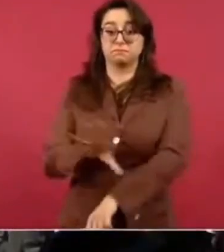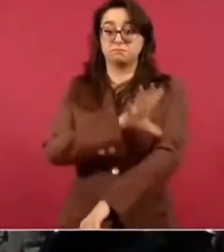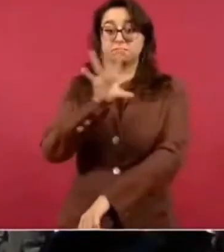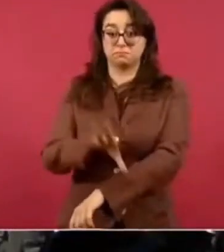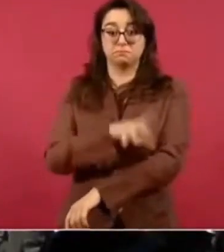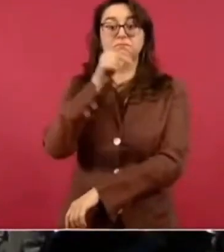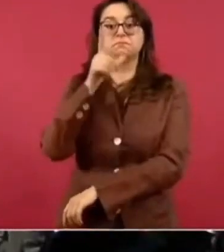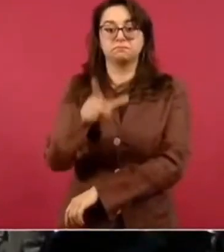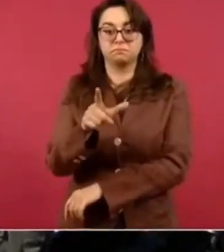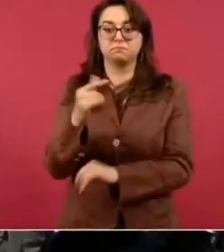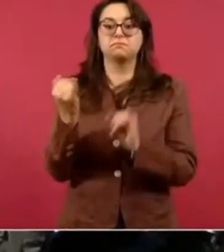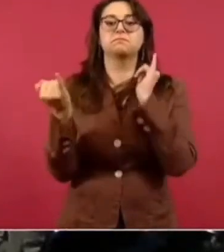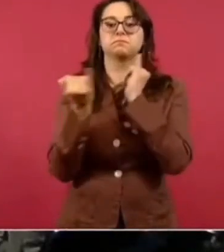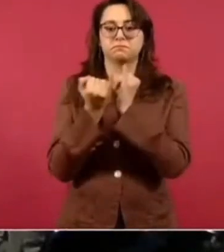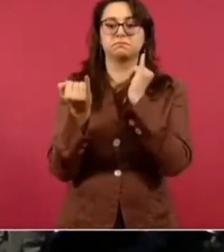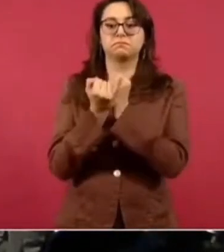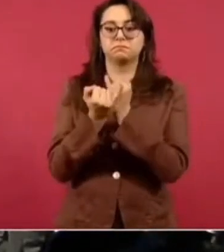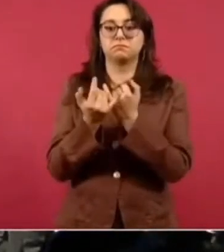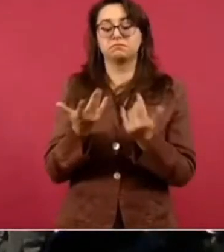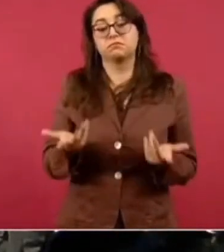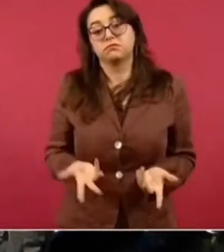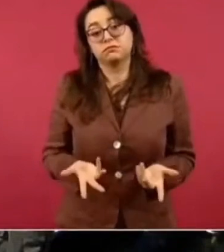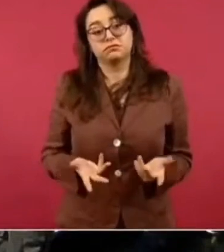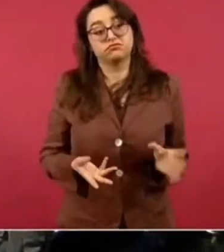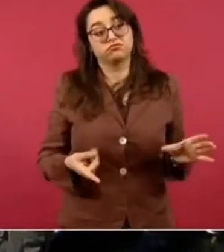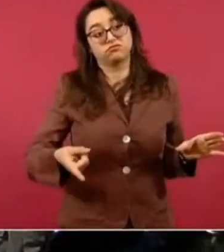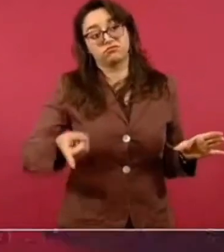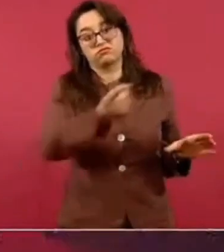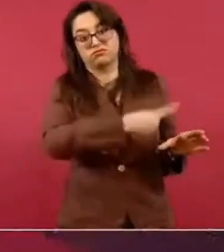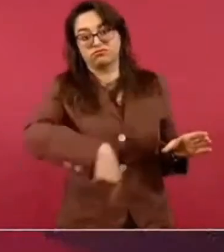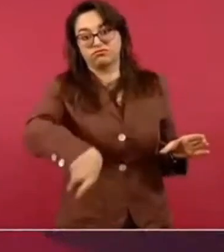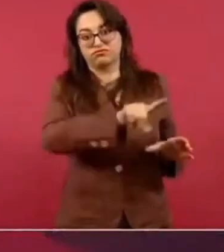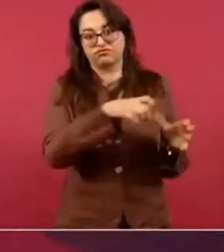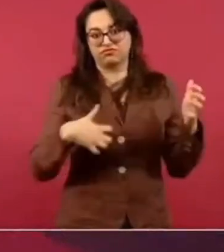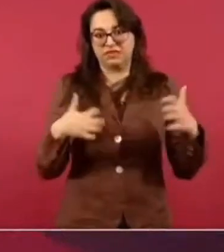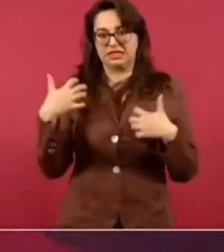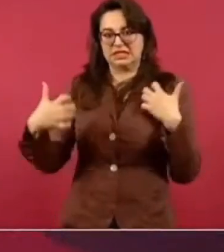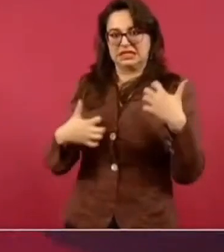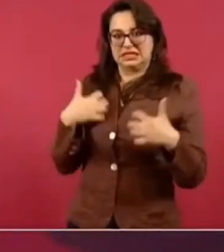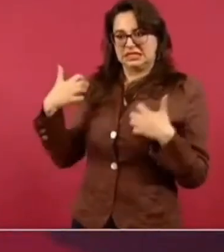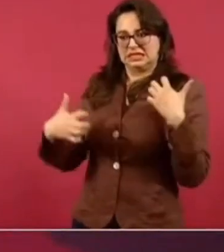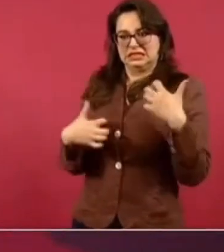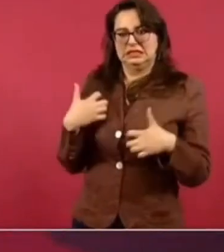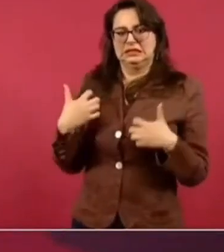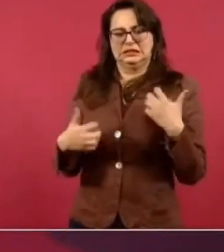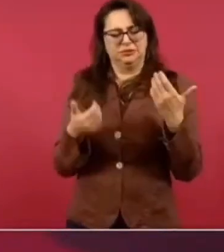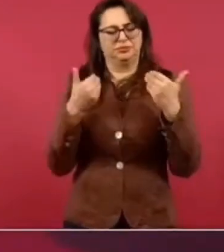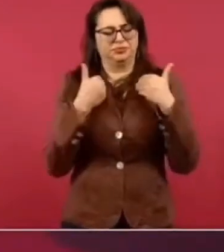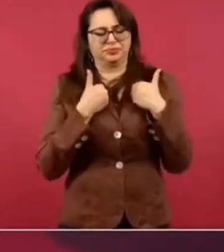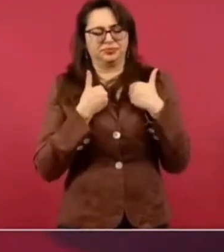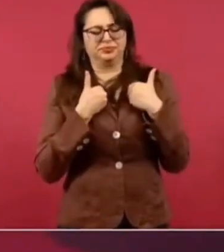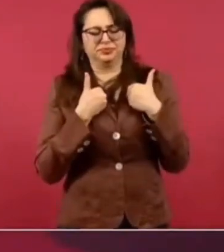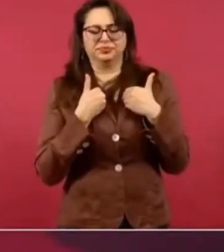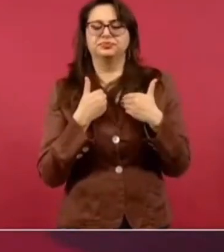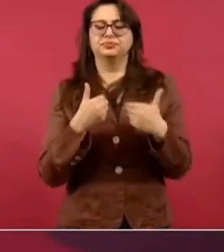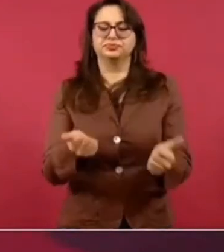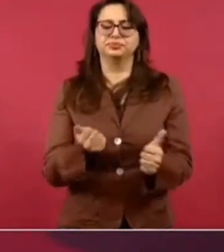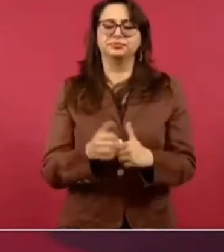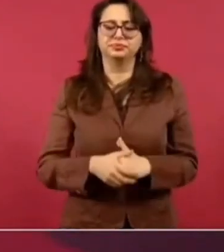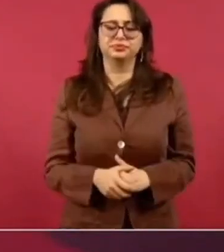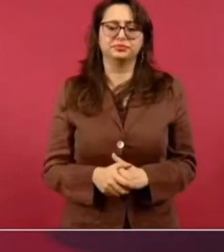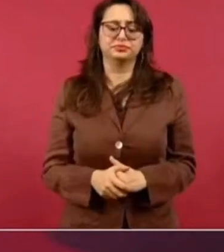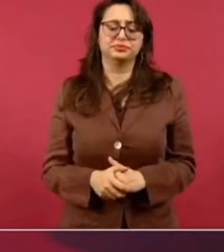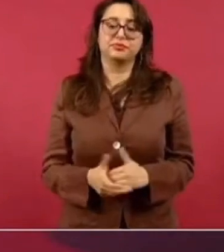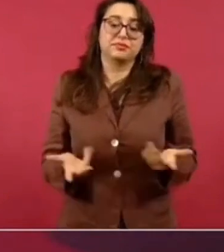adelante. yo entiendo que algunos se enojan porque son concepciones distintas ellos